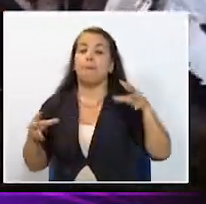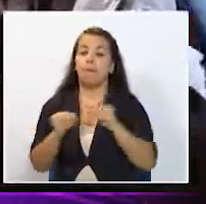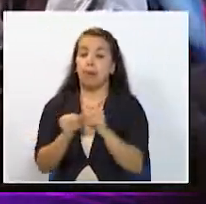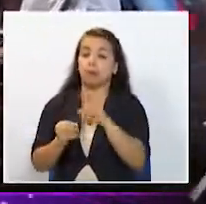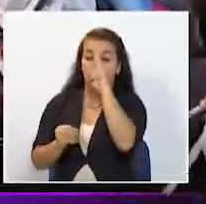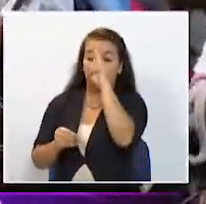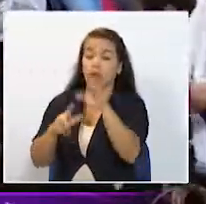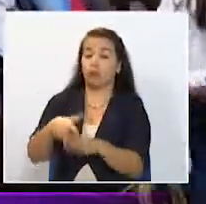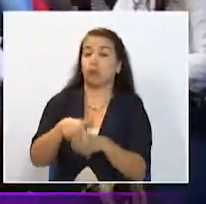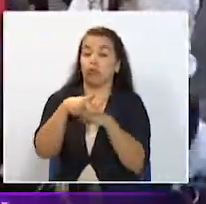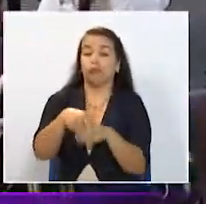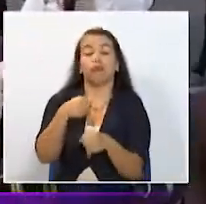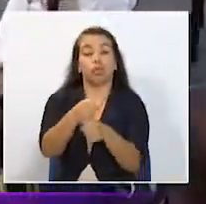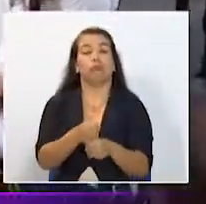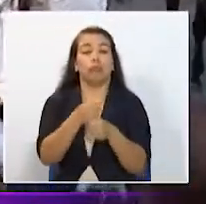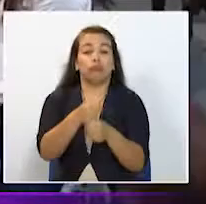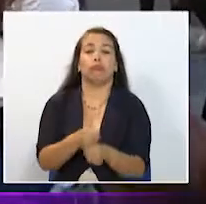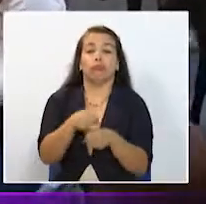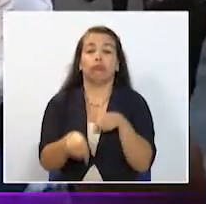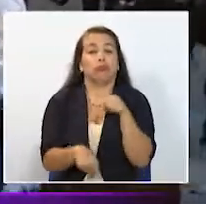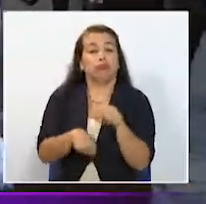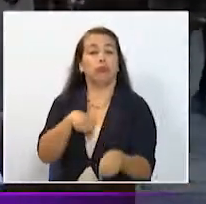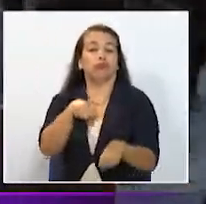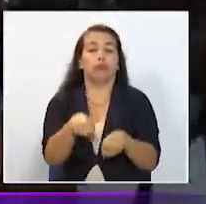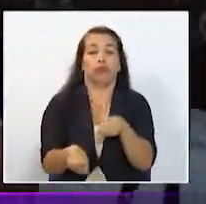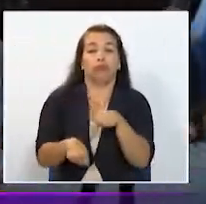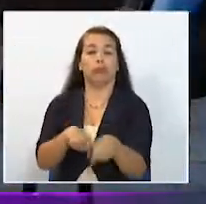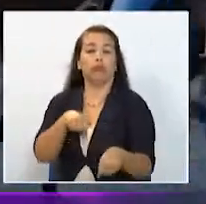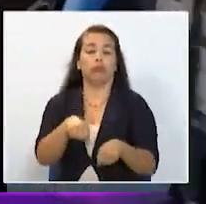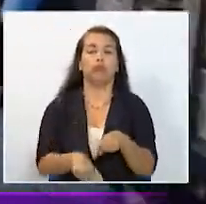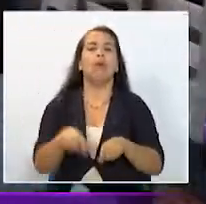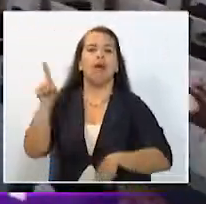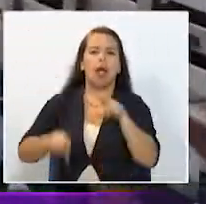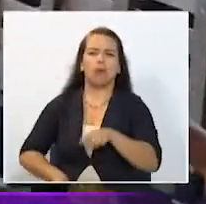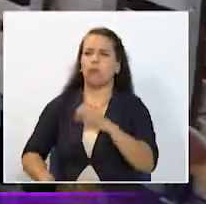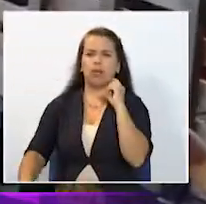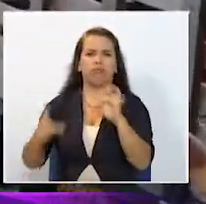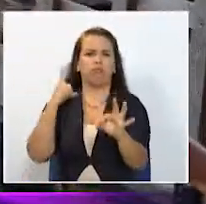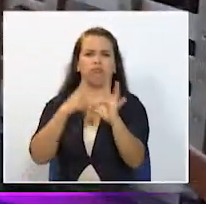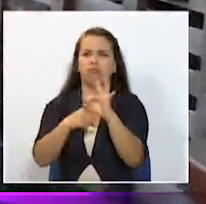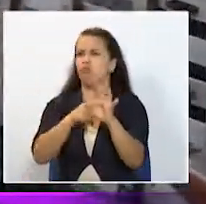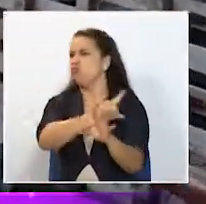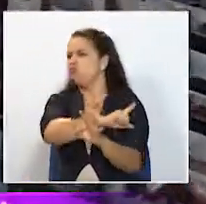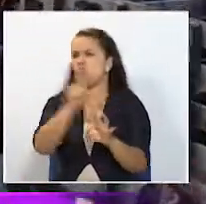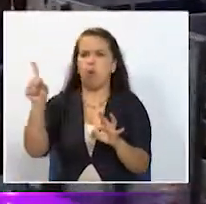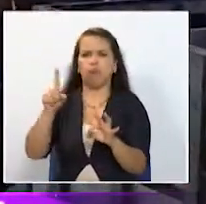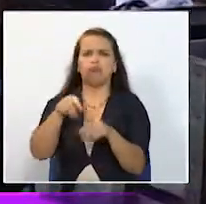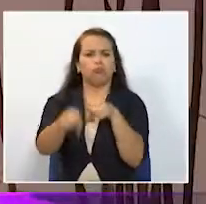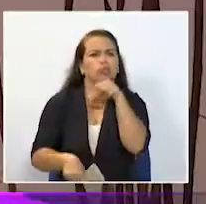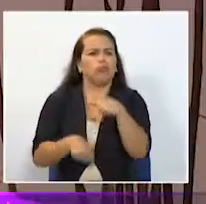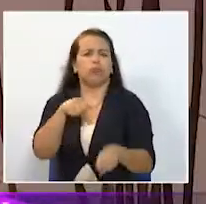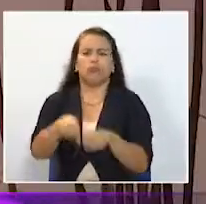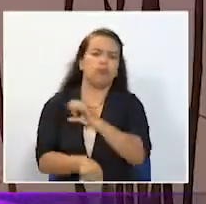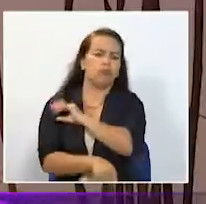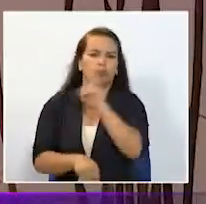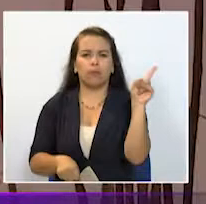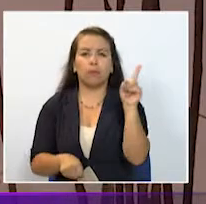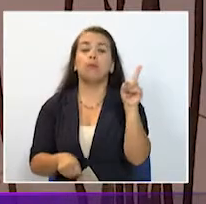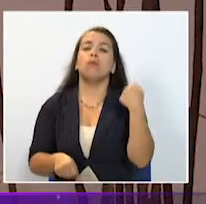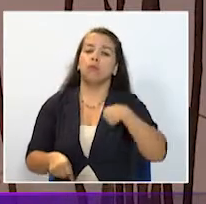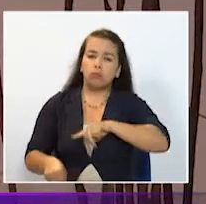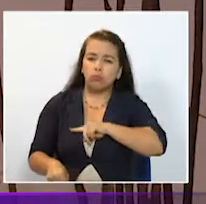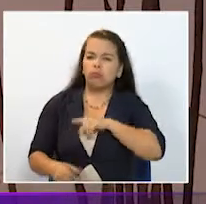equinos dado que en las capitales está algo restringida la realización de estos eventos tenemos una